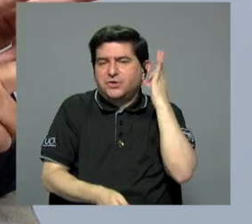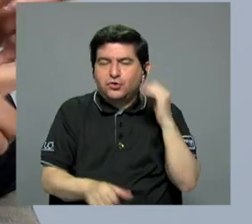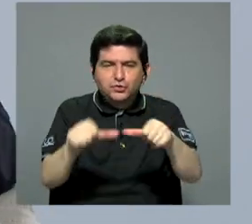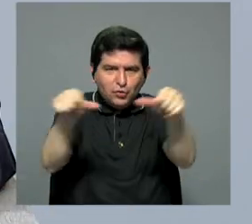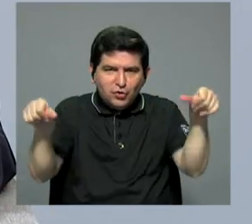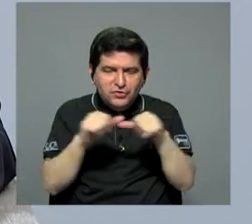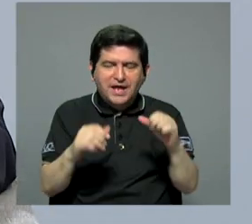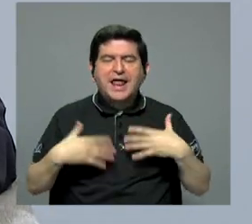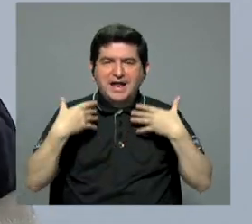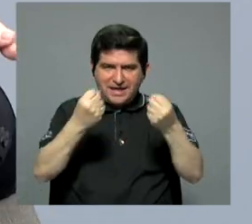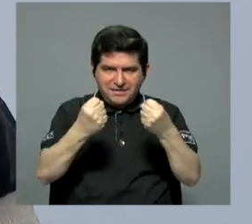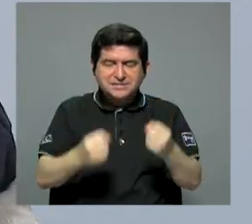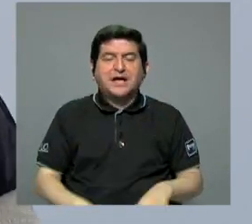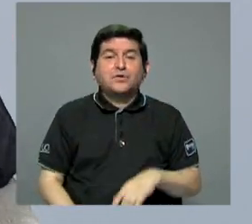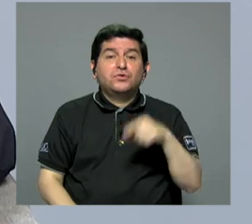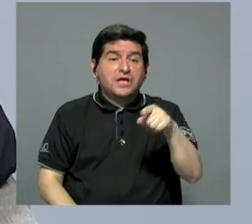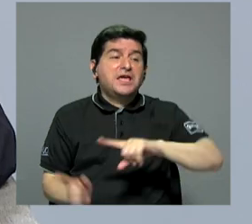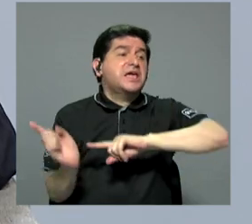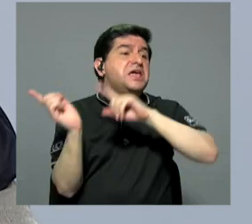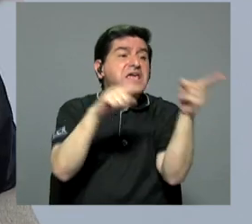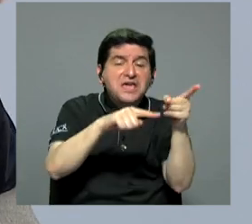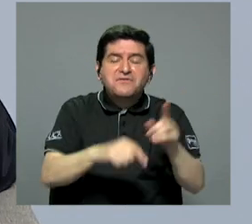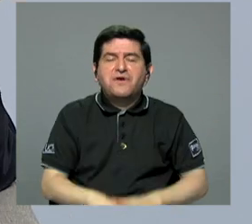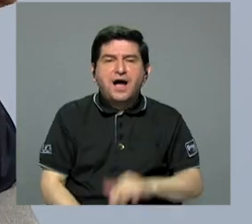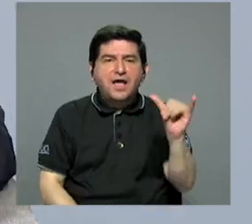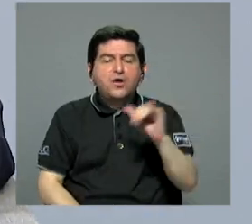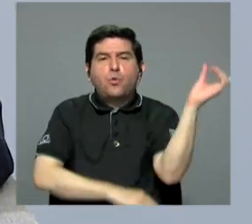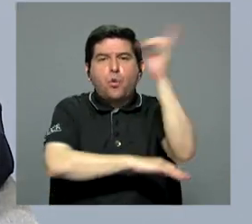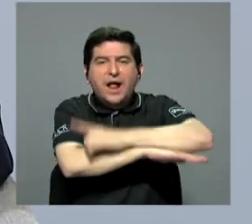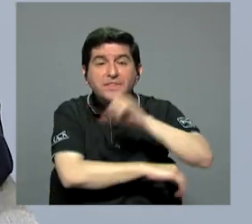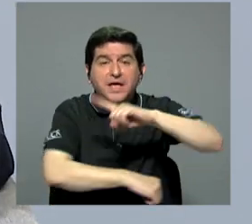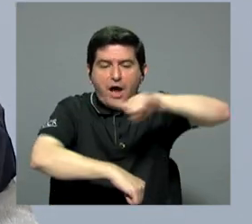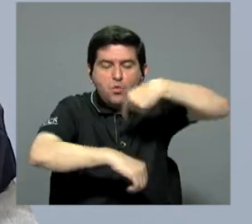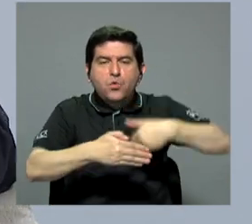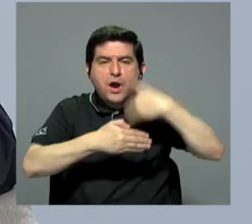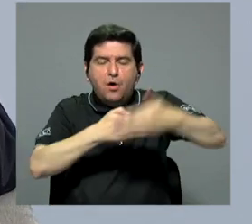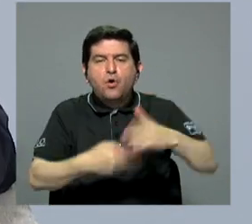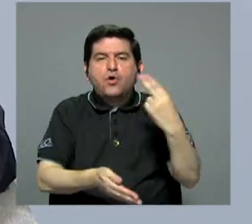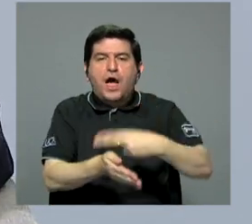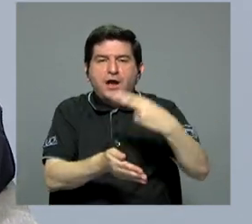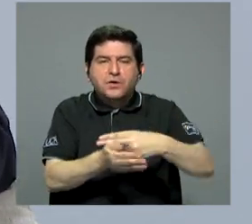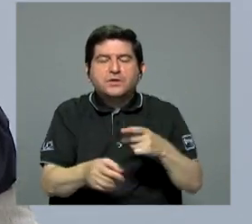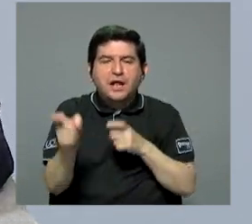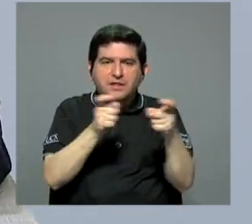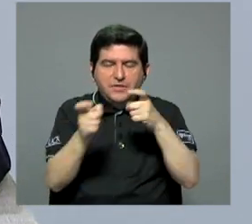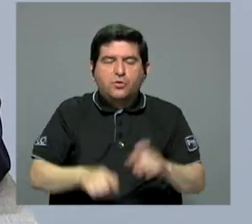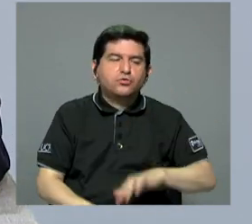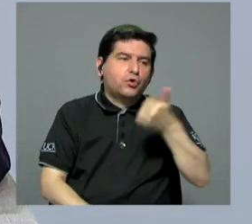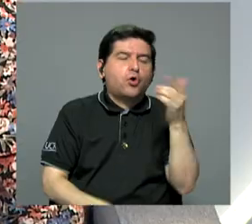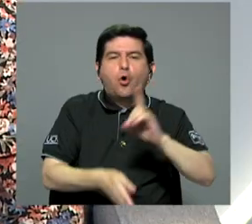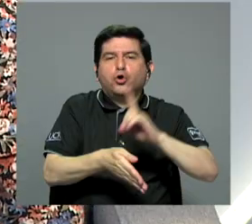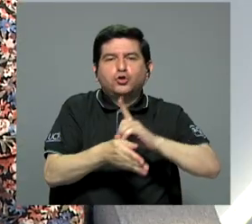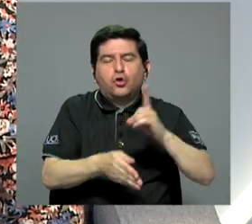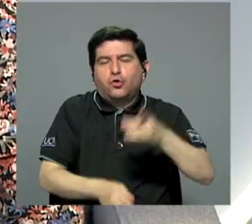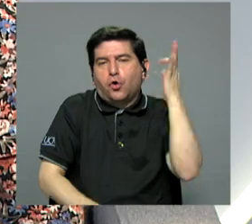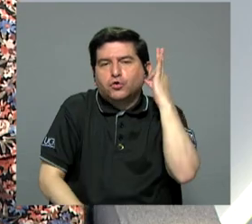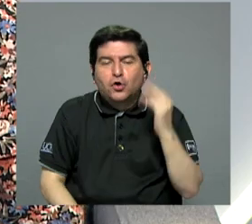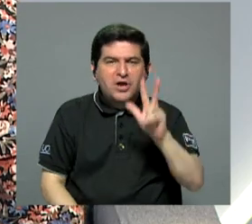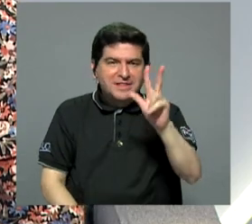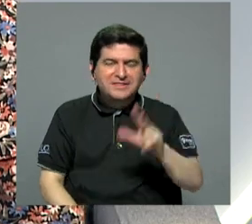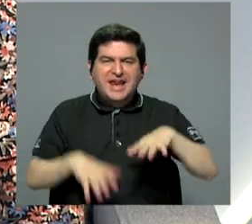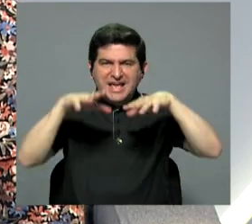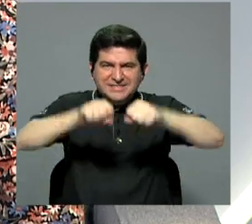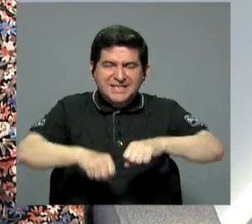de salud para el control prenatal y salía de ahí para irse a ver el mismo día, una hora después, en el hospital del control prenatal con otro ginecólogo. O sea, tres